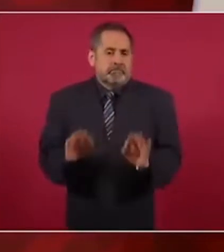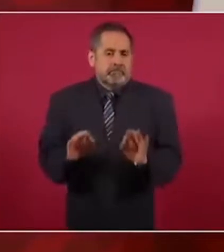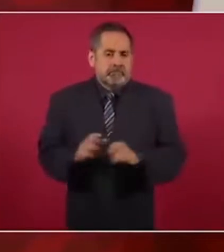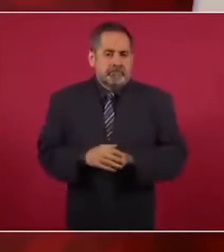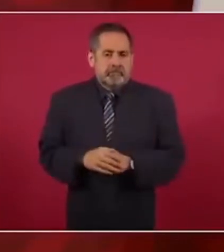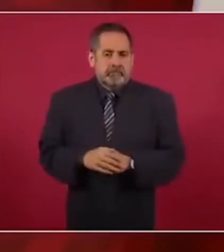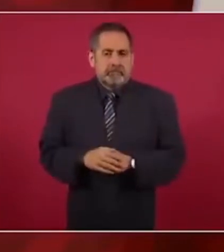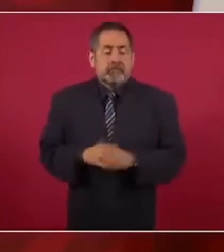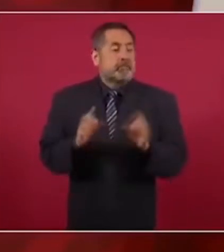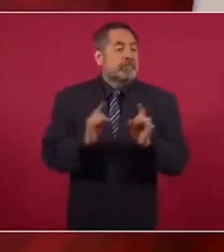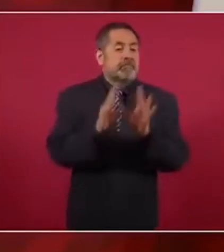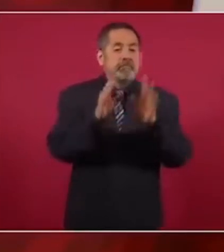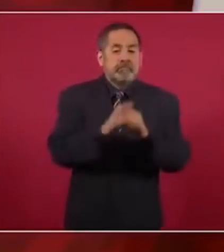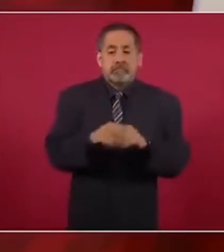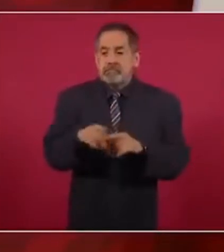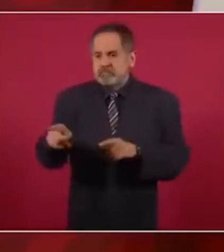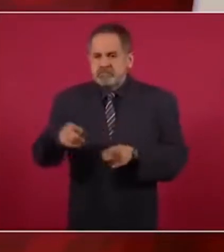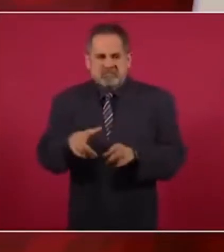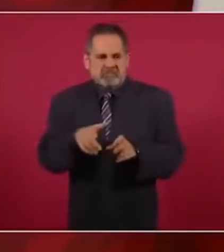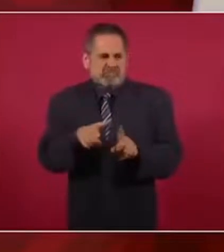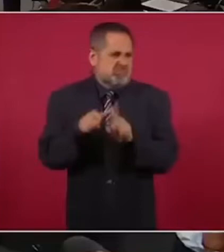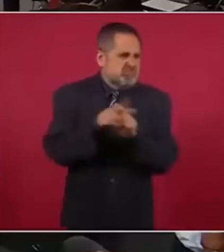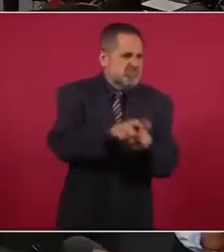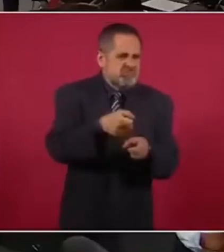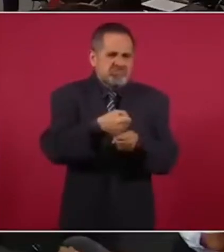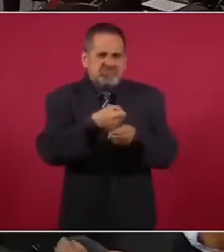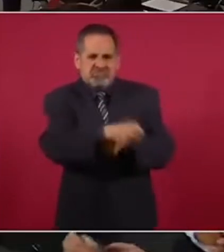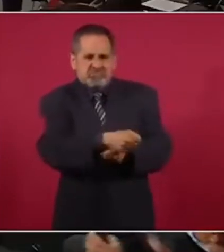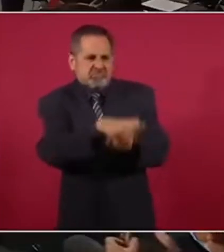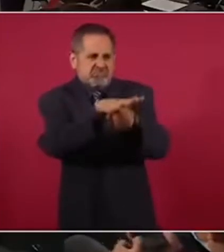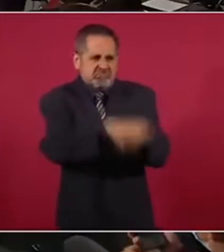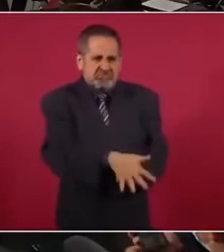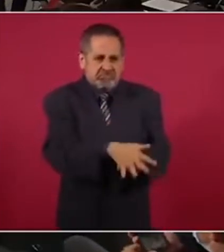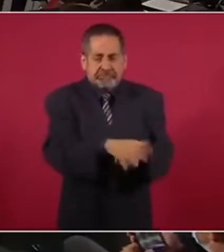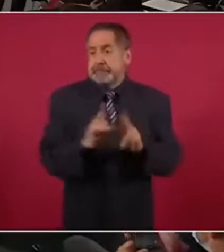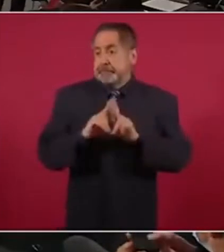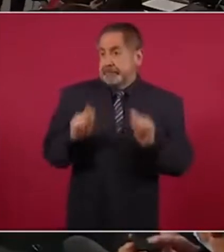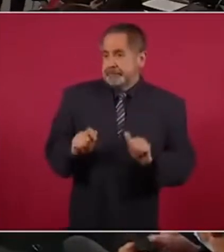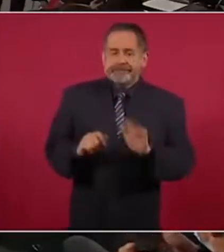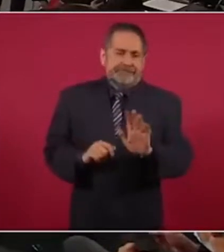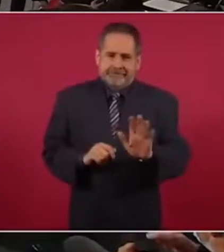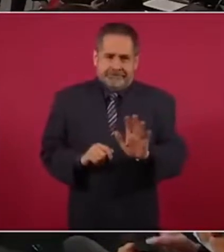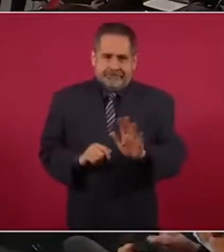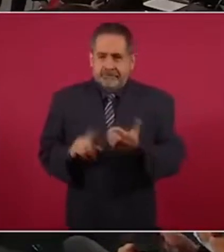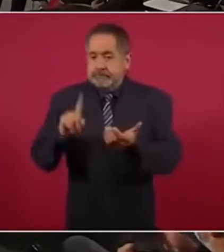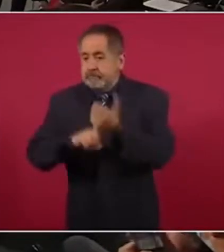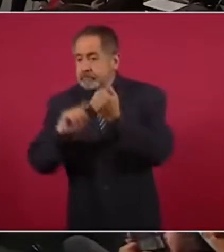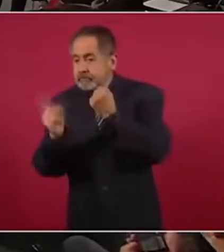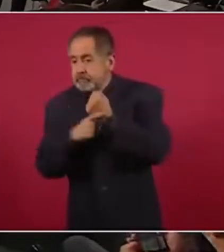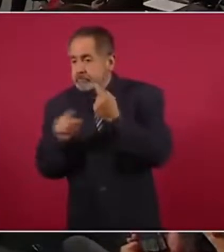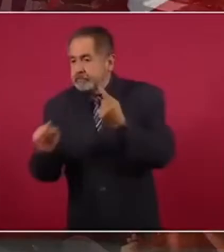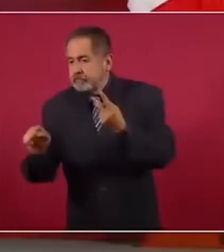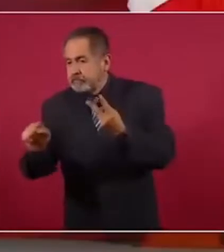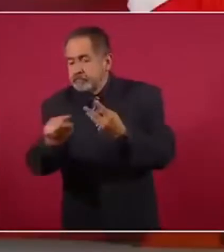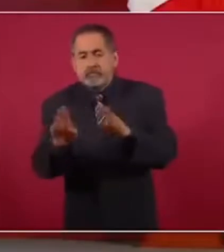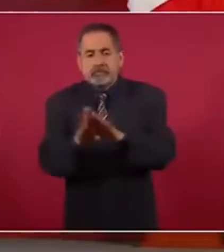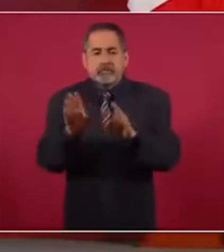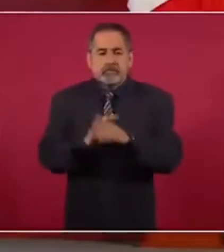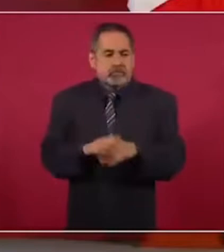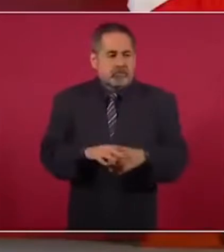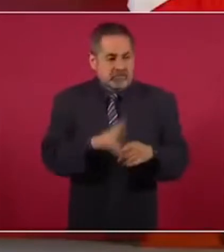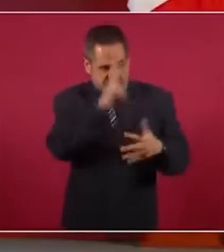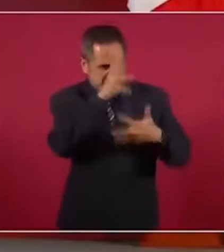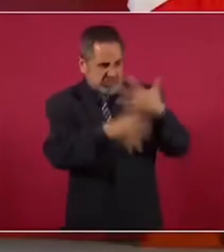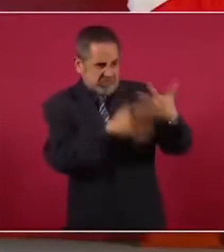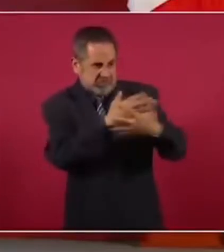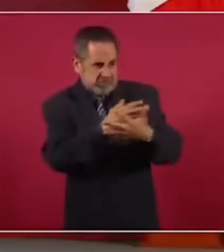problema de la inseguridad y la violencia con medidas coercitivas, sino que hay que atender las causas y que no se puede enfrentar la